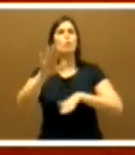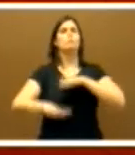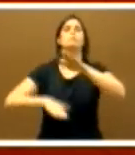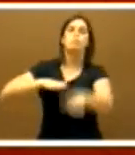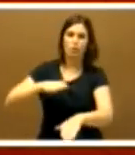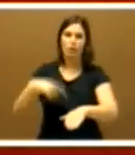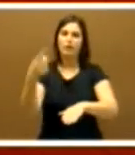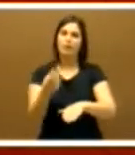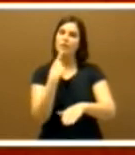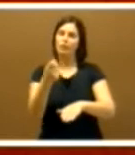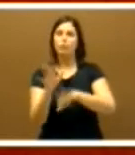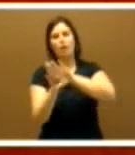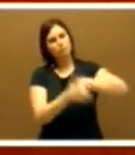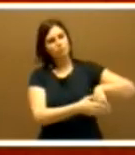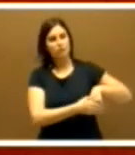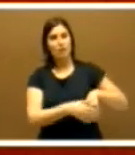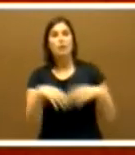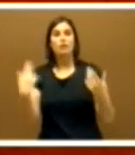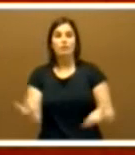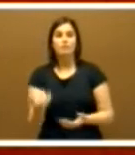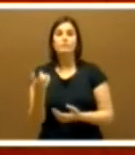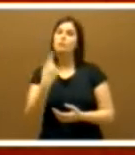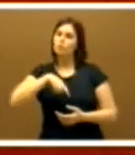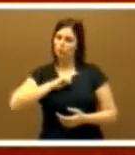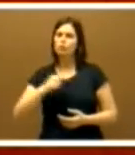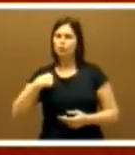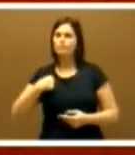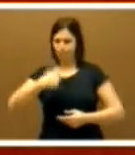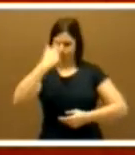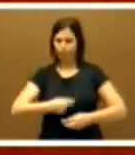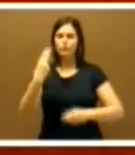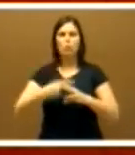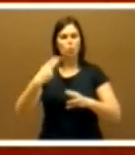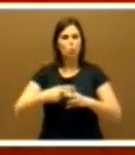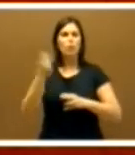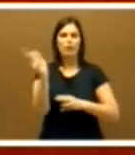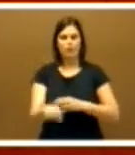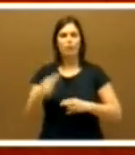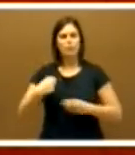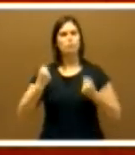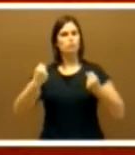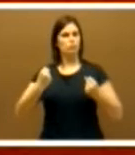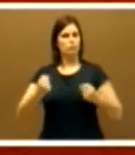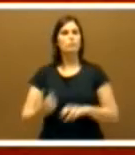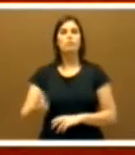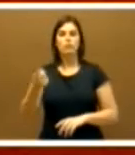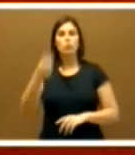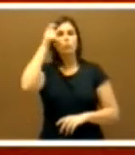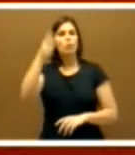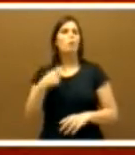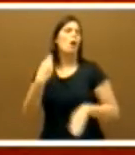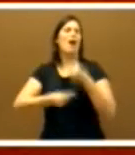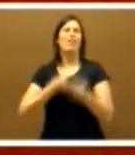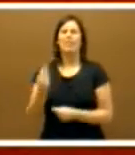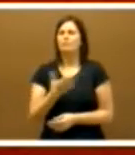dificultades. Estamos hechos de una pasta dura y resistente. Somos un pueblo capaz de todo.